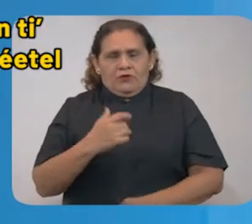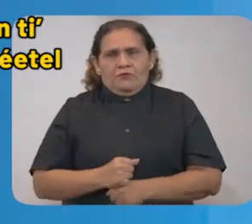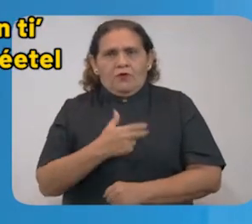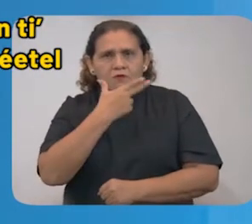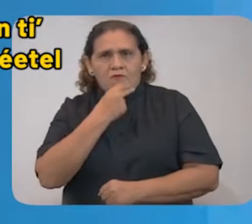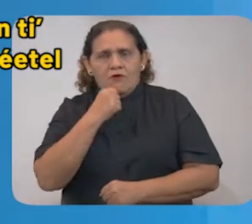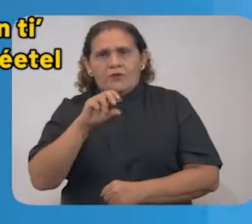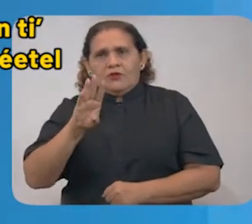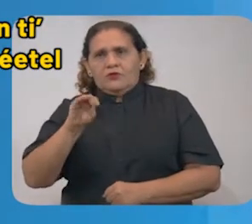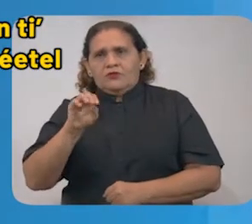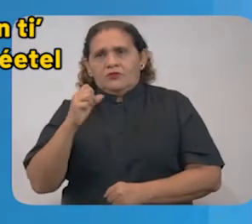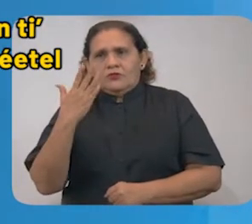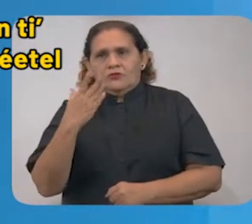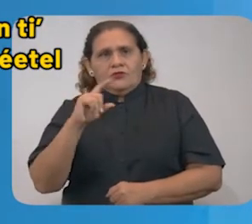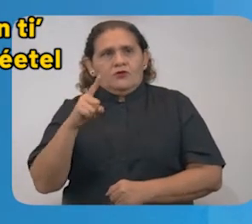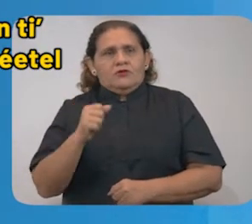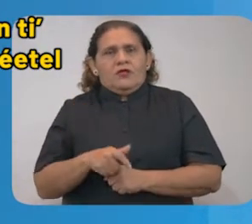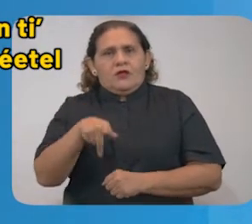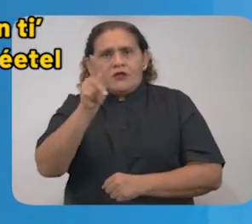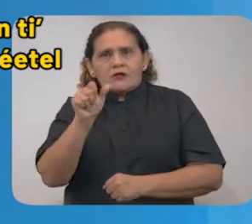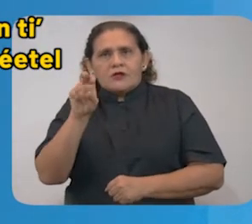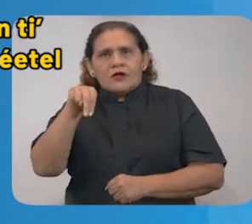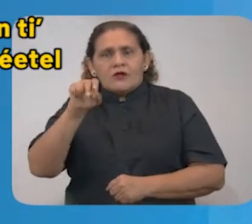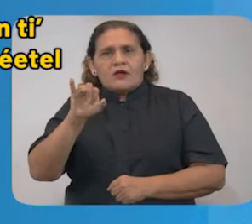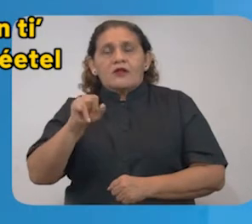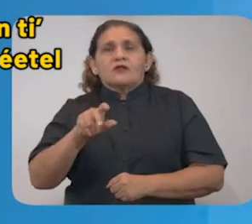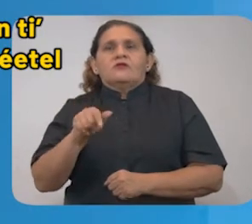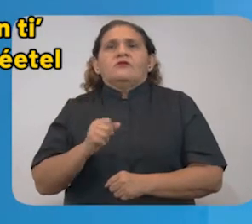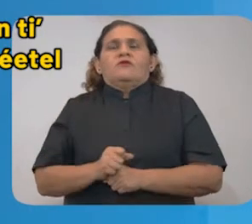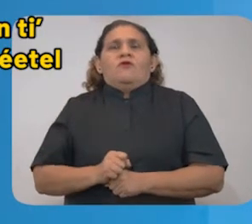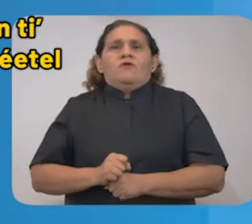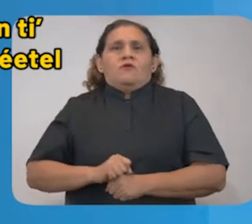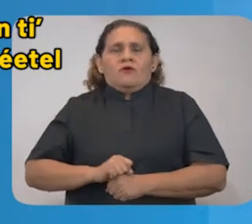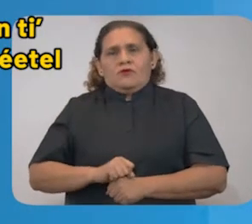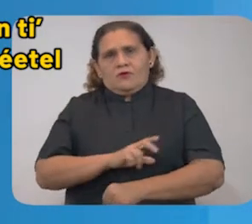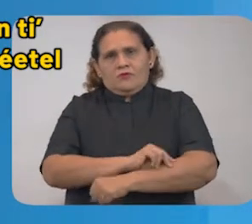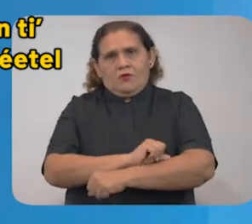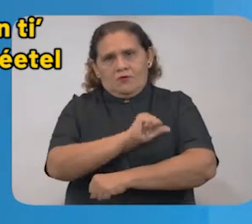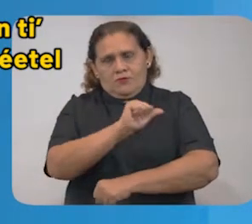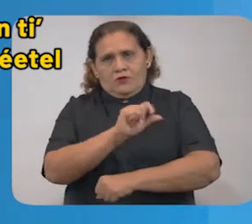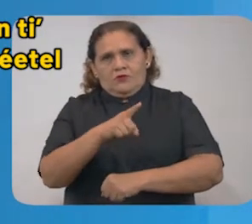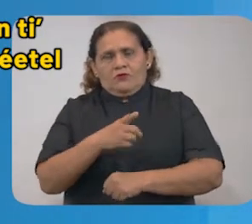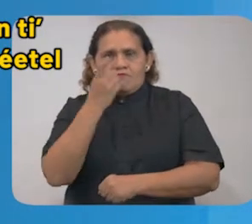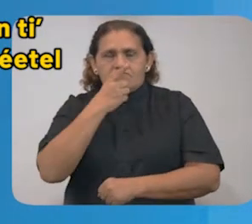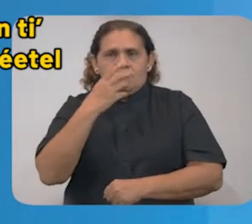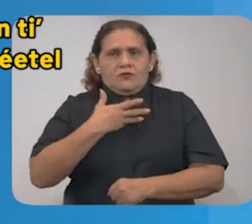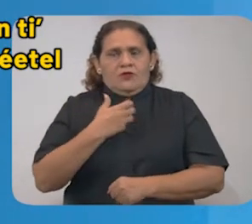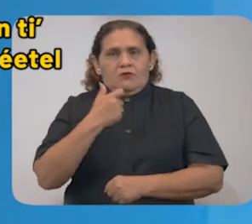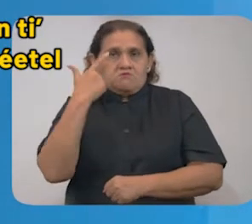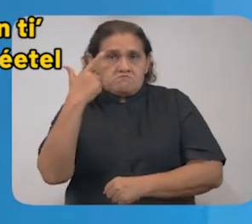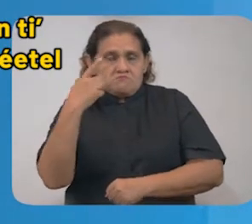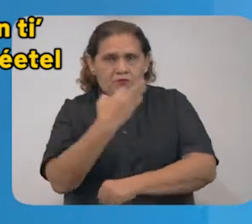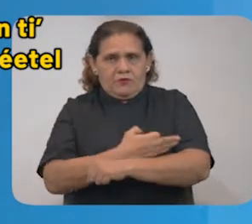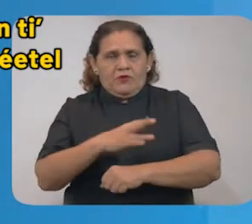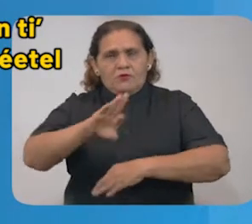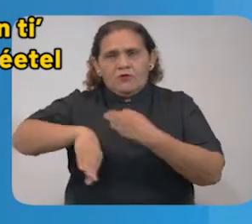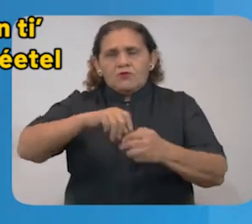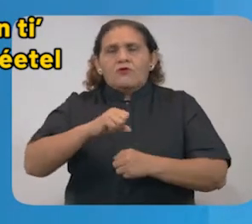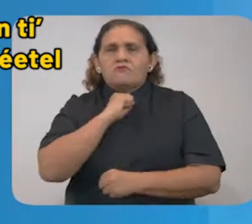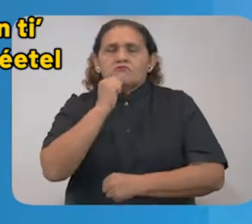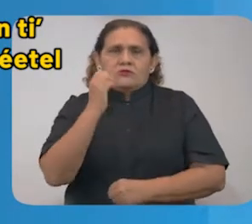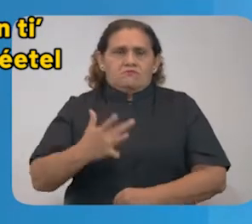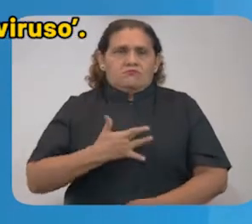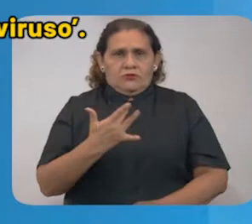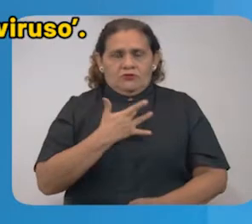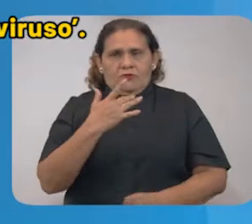Hombre de 85 años de Canazin, con hipertensión y diabetes. El paciente convivía con siete contactos, todos ellos sin